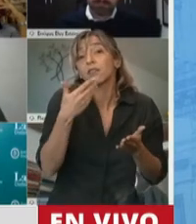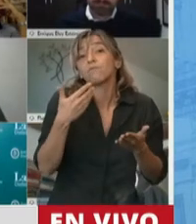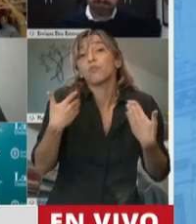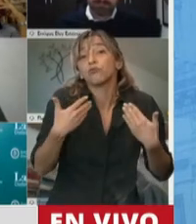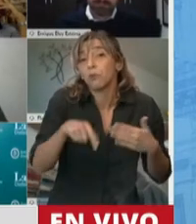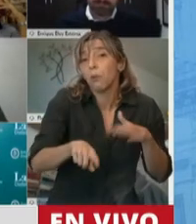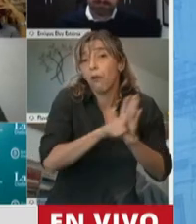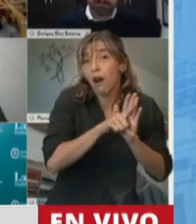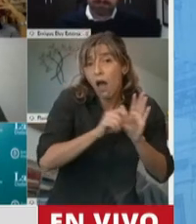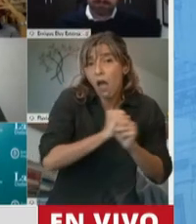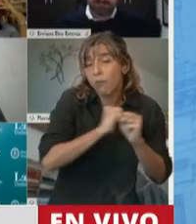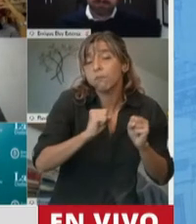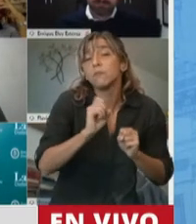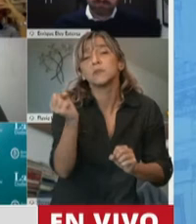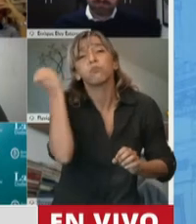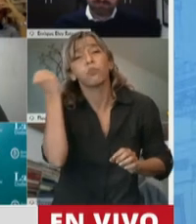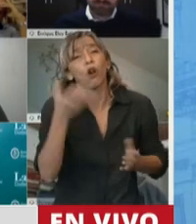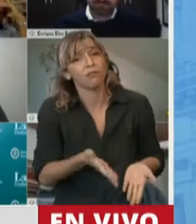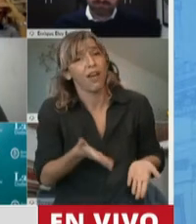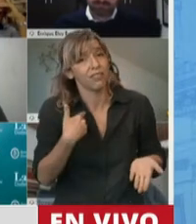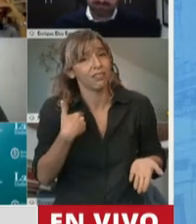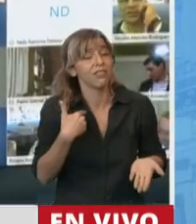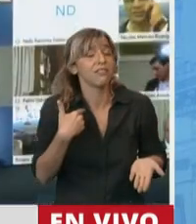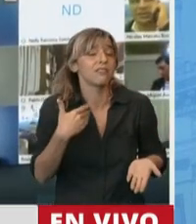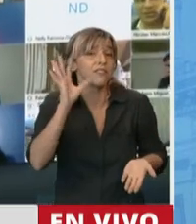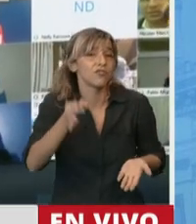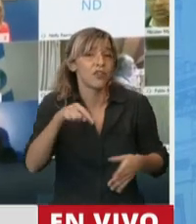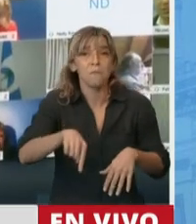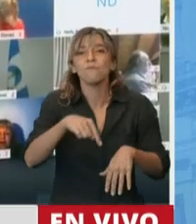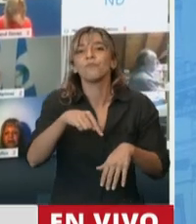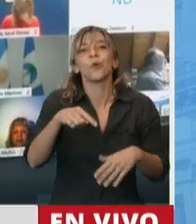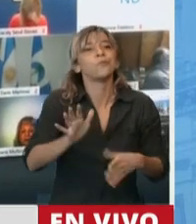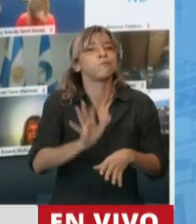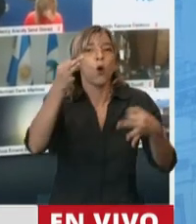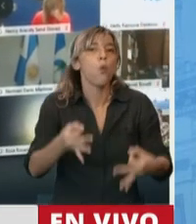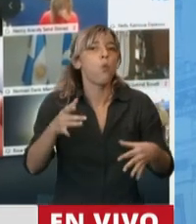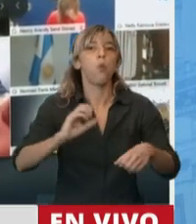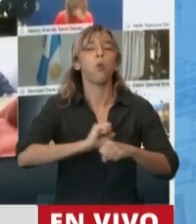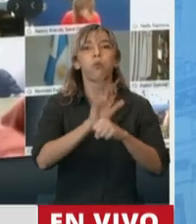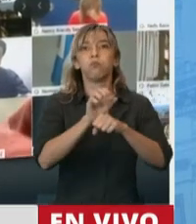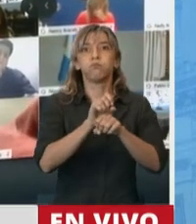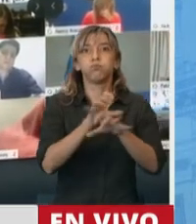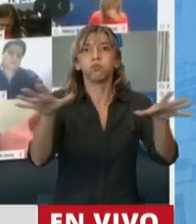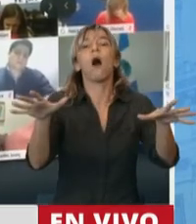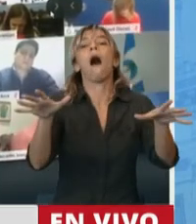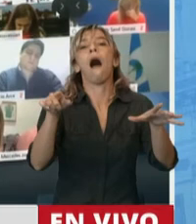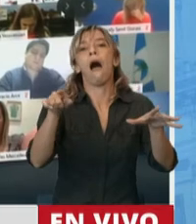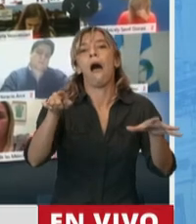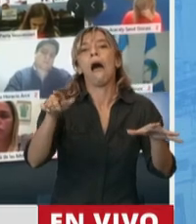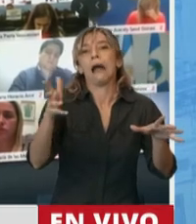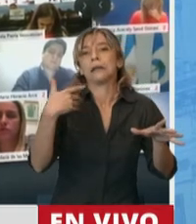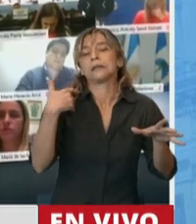para sancionar esta ley. La pandemia, como decía antes, ha actuado en todos nosotros, al igual